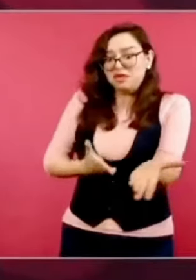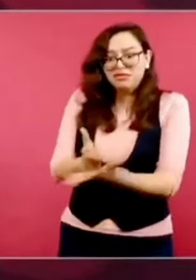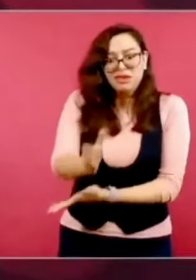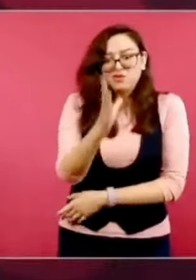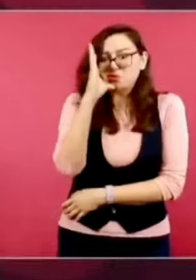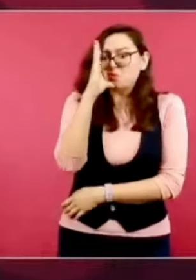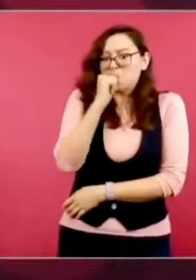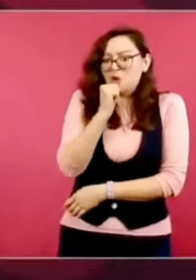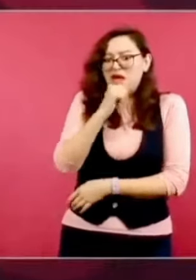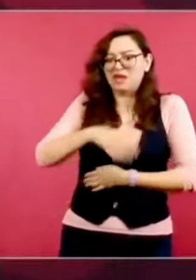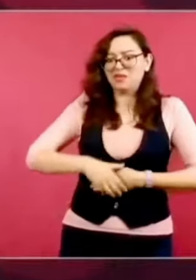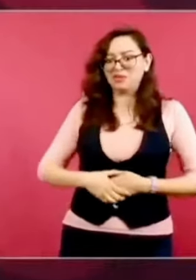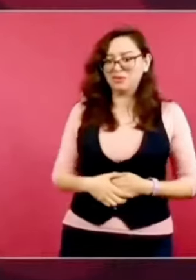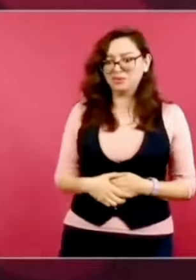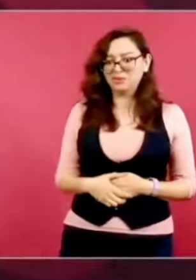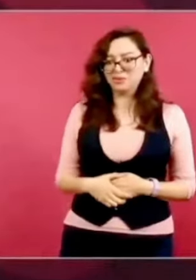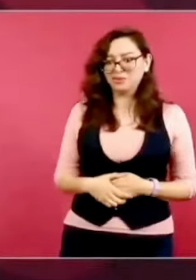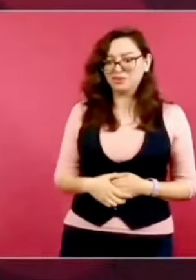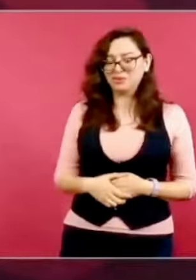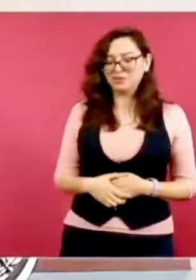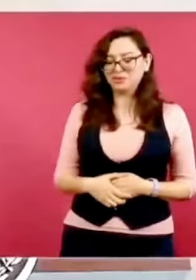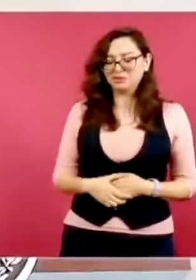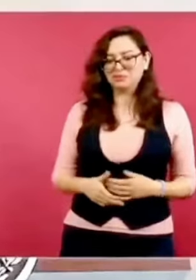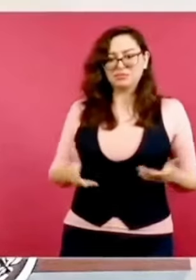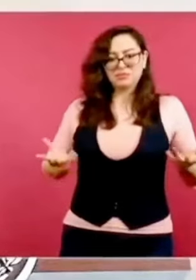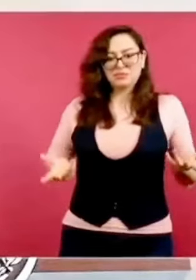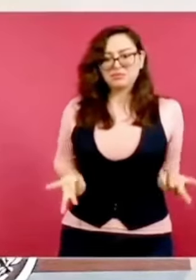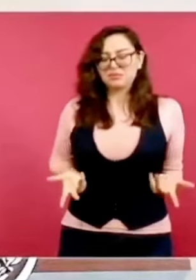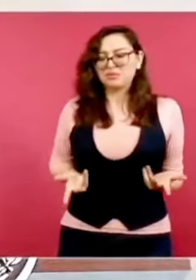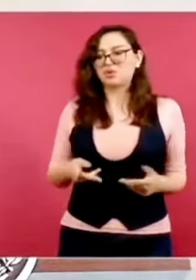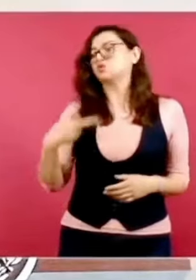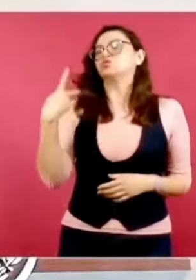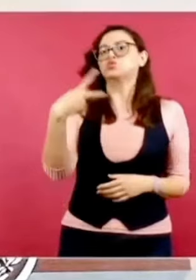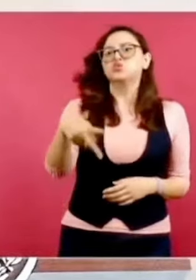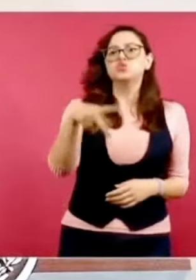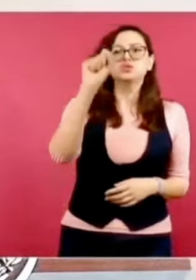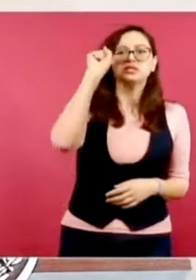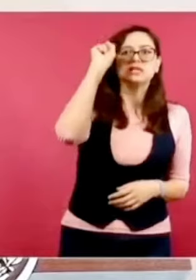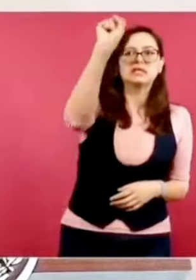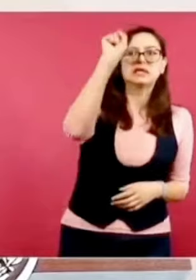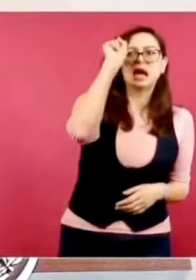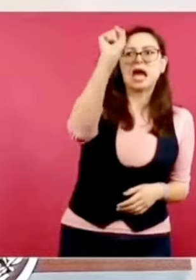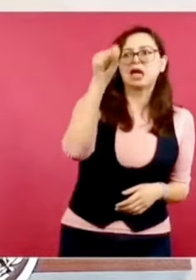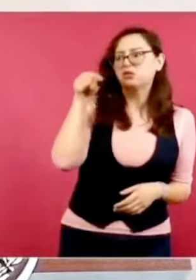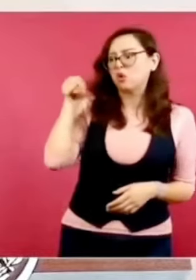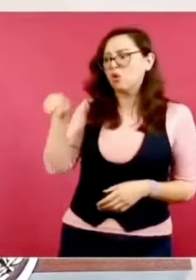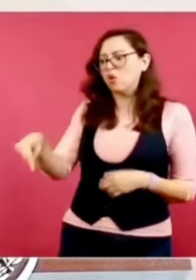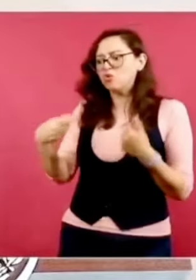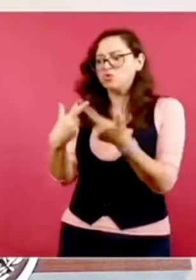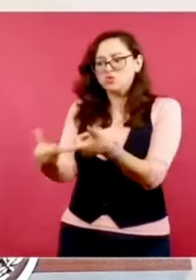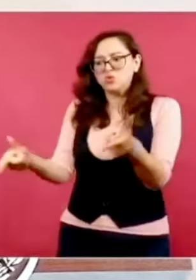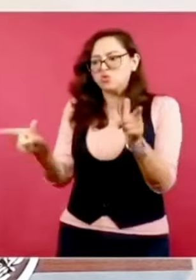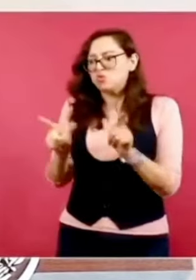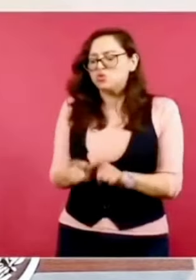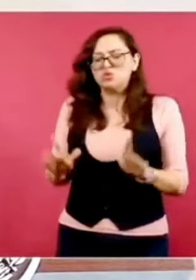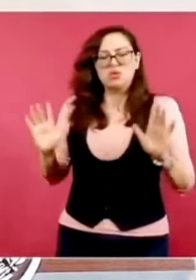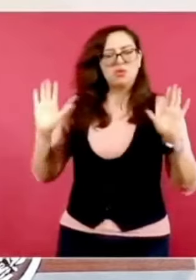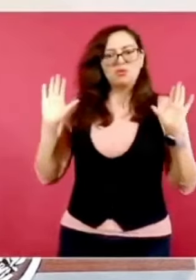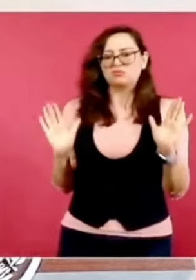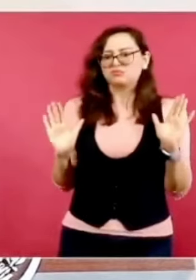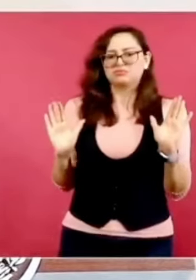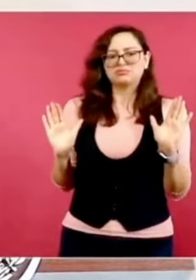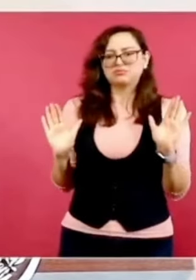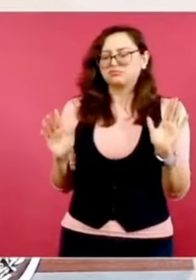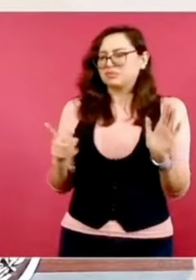además yo creo que todos, todos, todos, todos tenemos